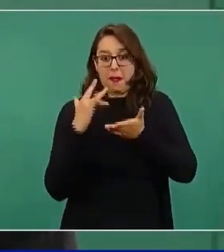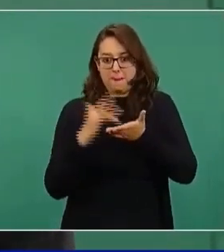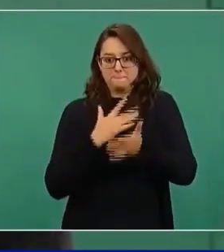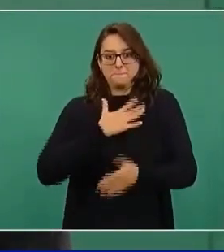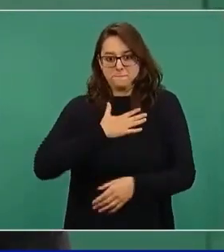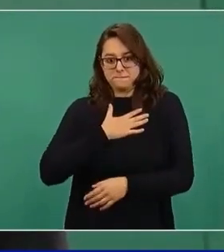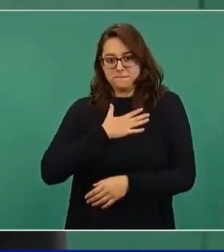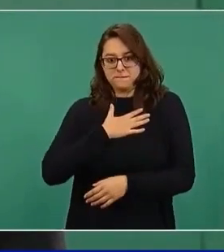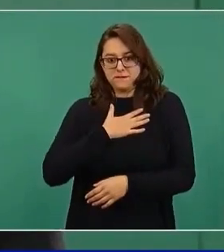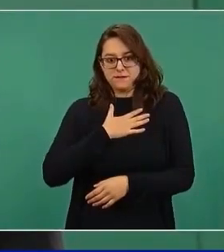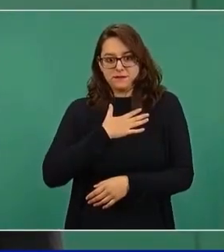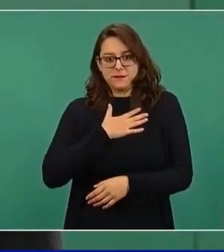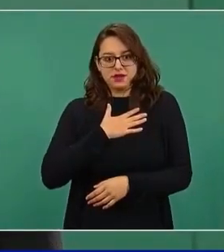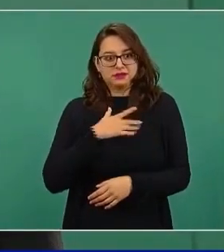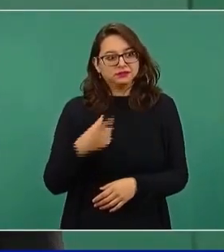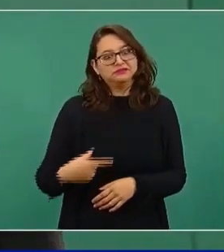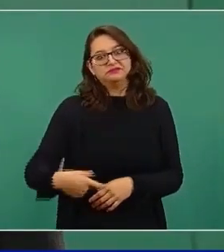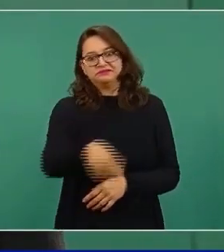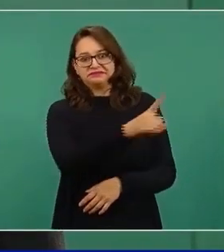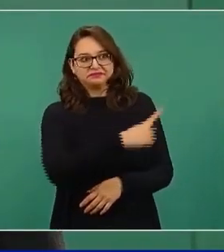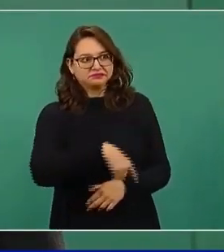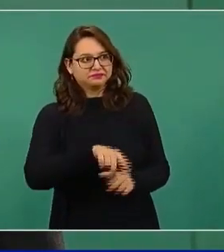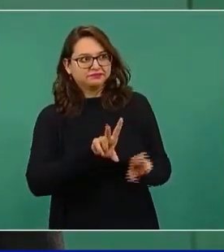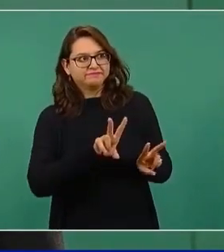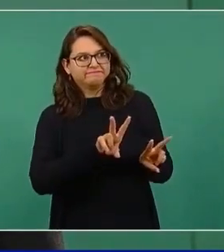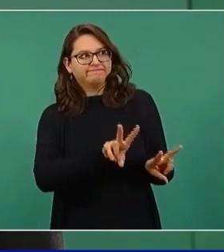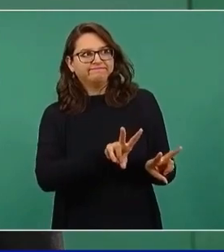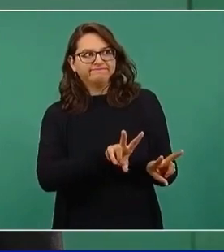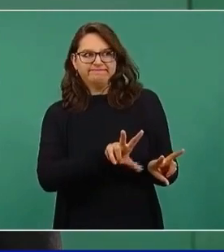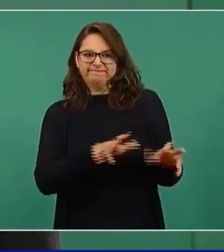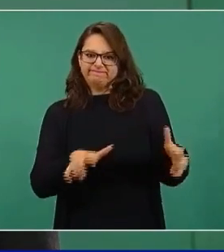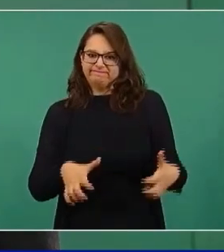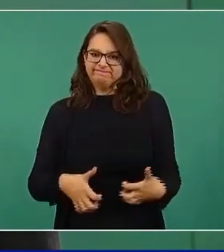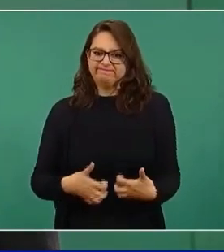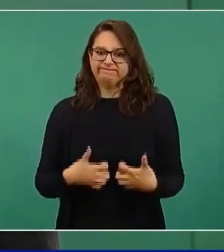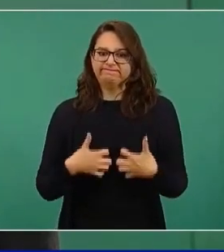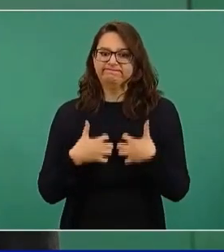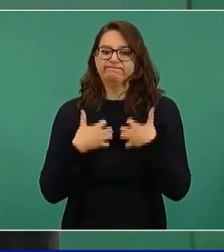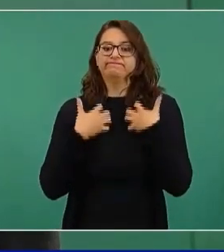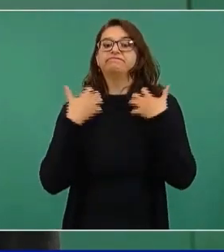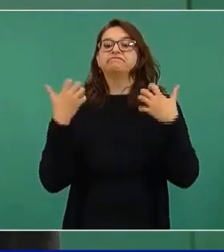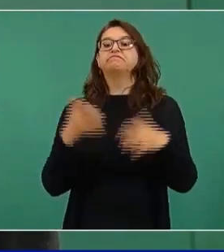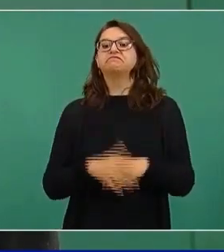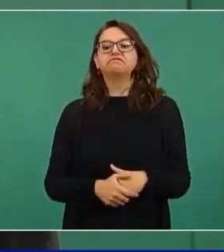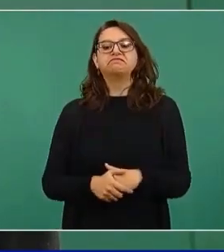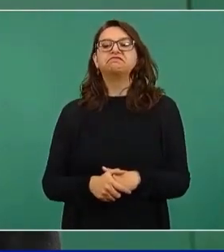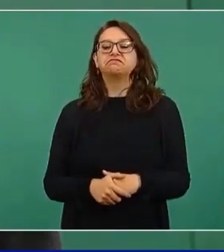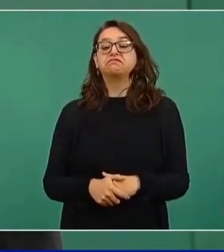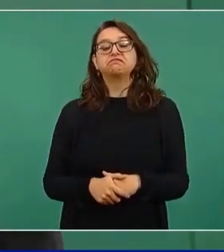conservadores de que se les había